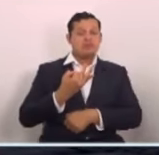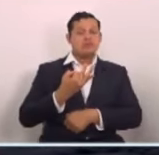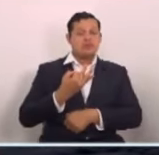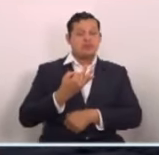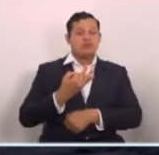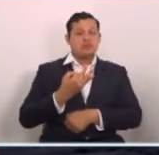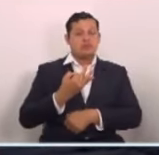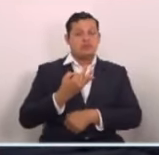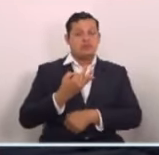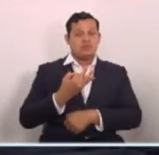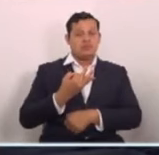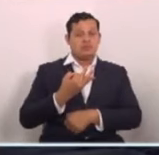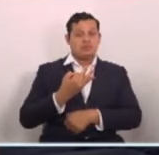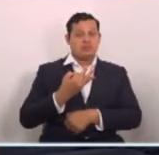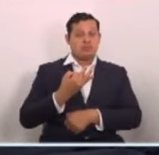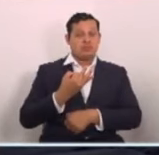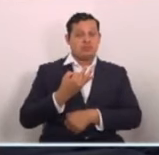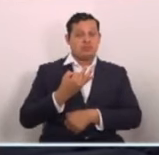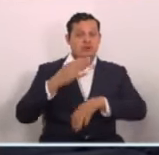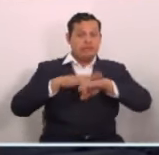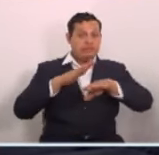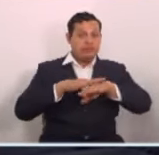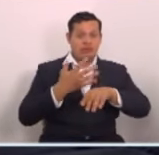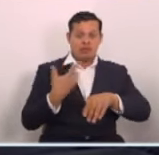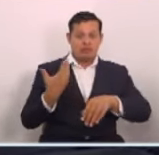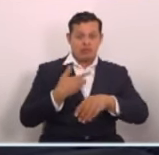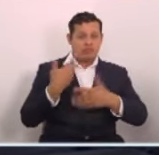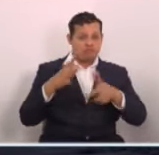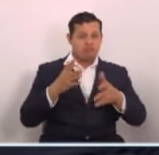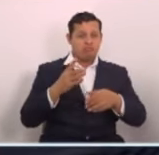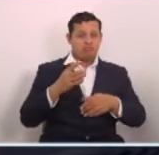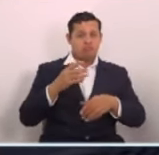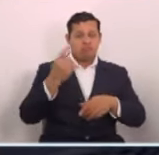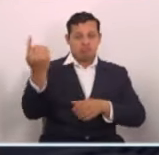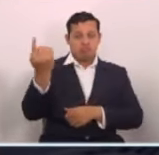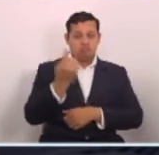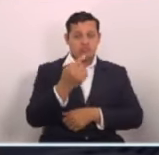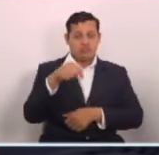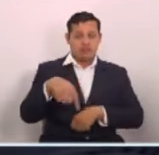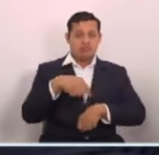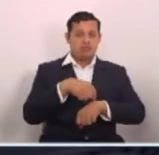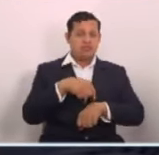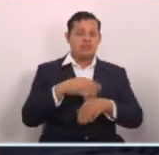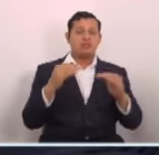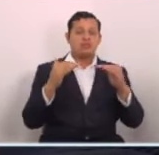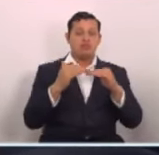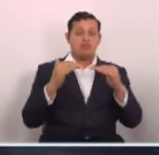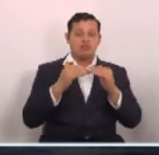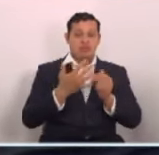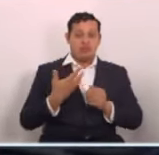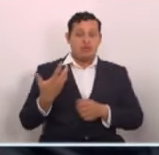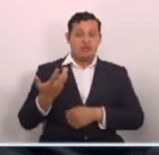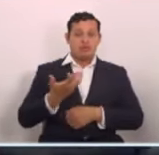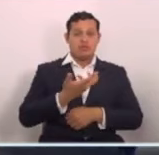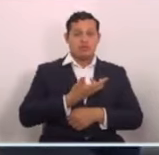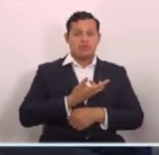estamos listos para cualquier llamado. En este momento también nosotros,